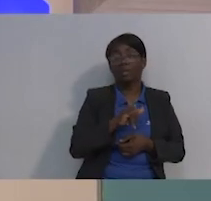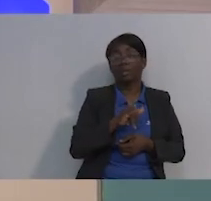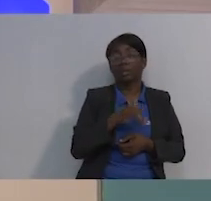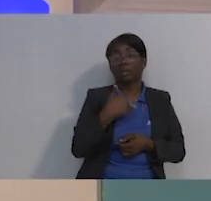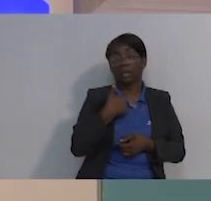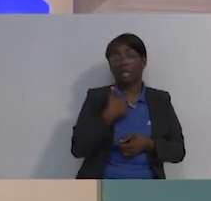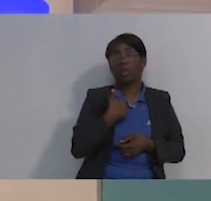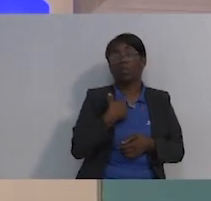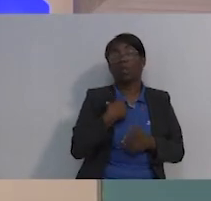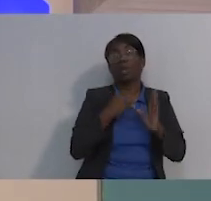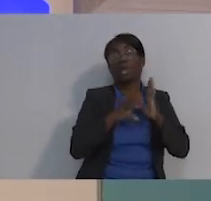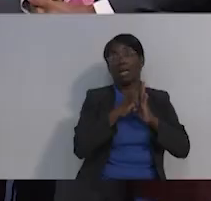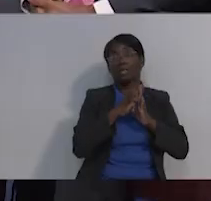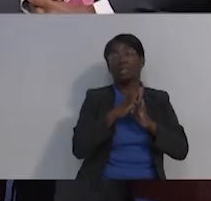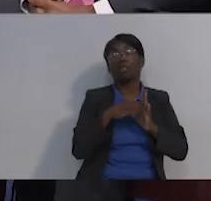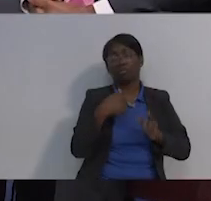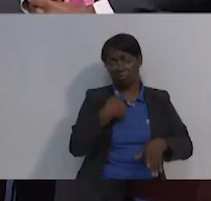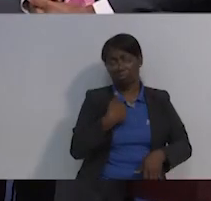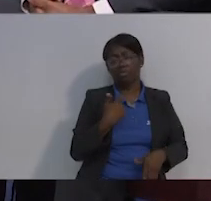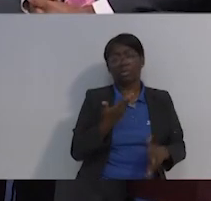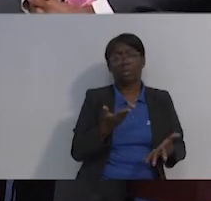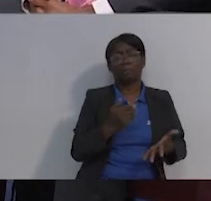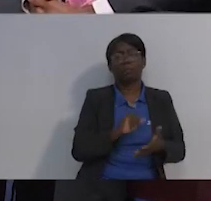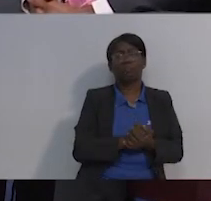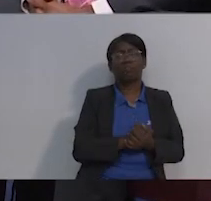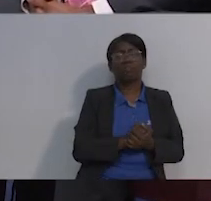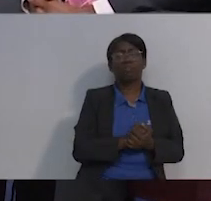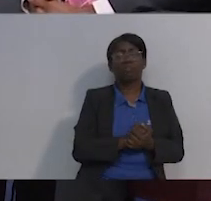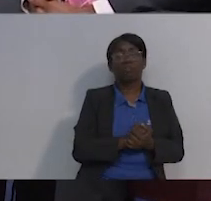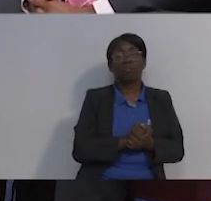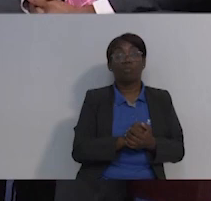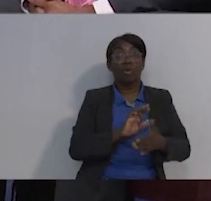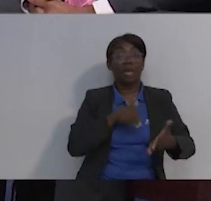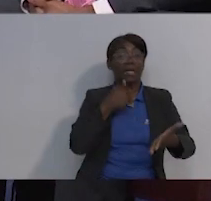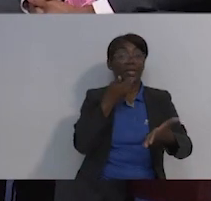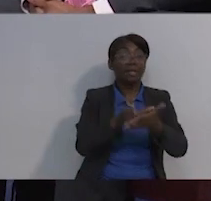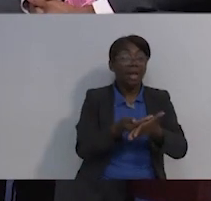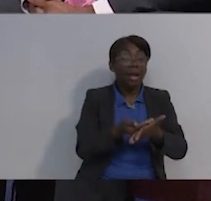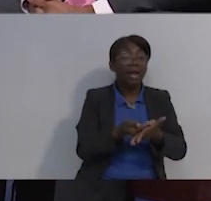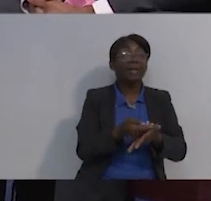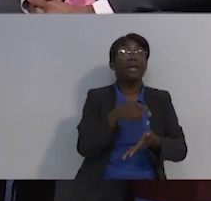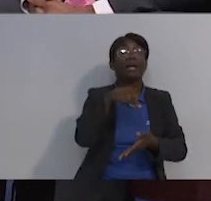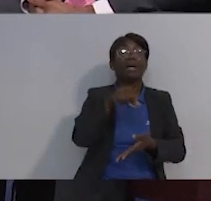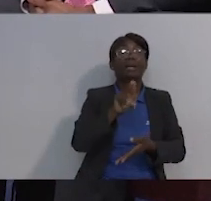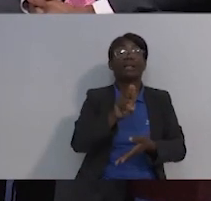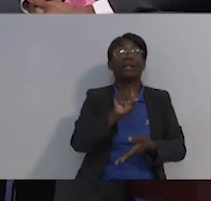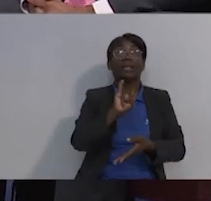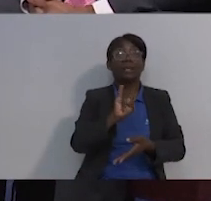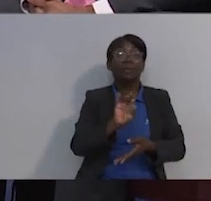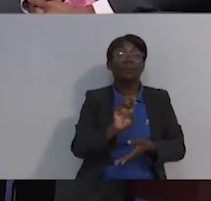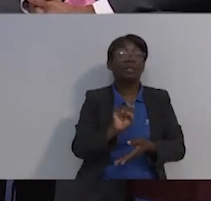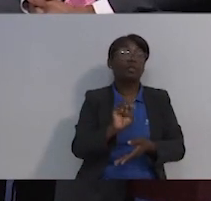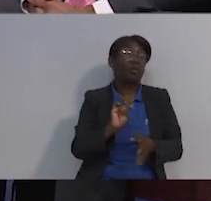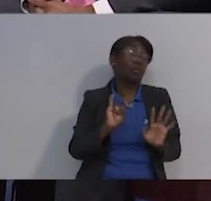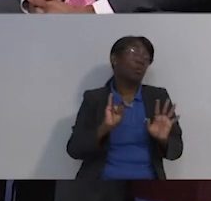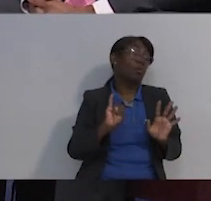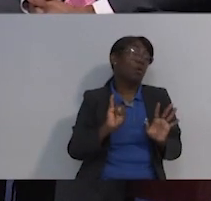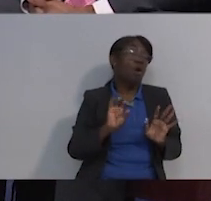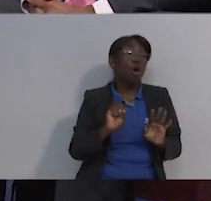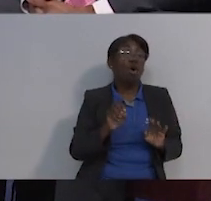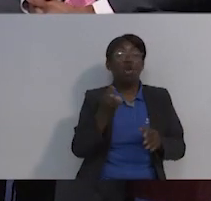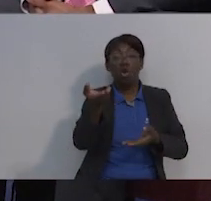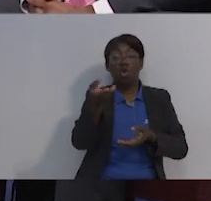etapa de la quimioterapia, así que eso todavía no sé, pero los consejos de Julieta aquí, del doctor y de mi equipo médico,